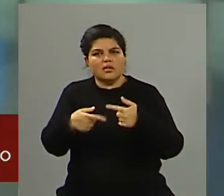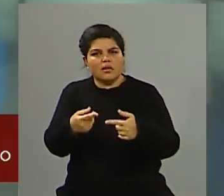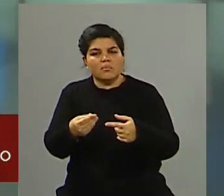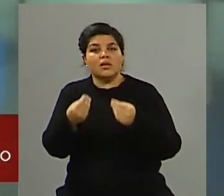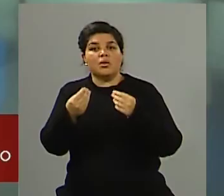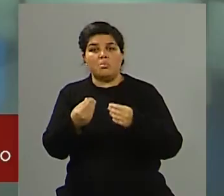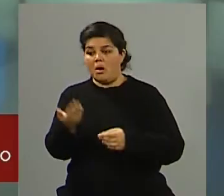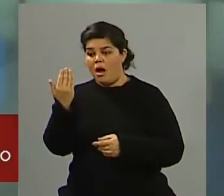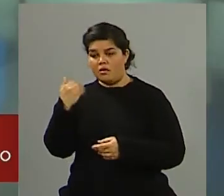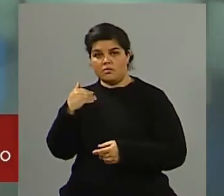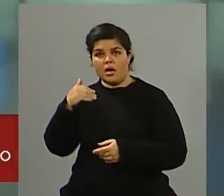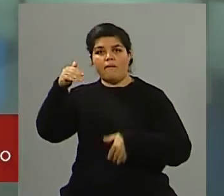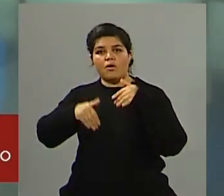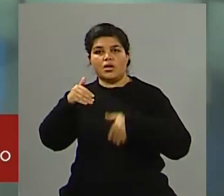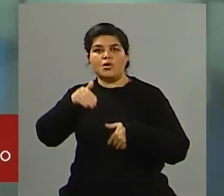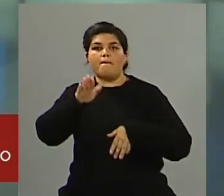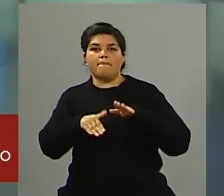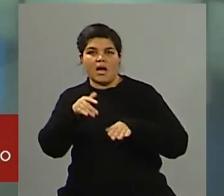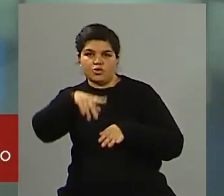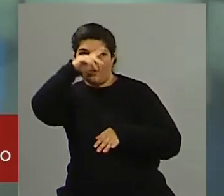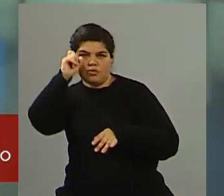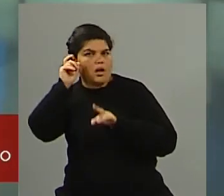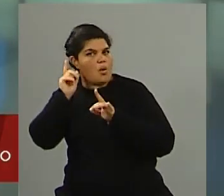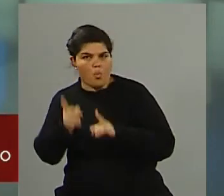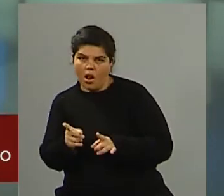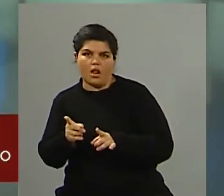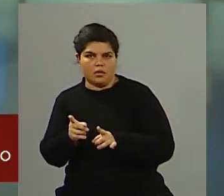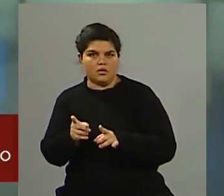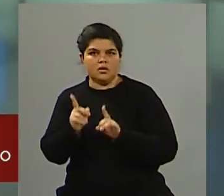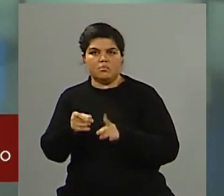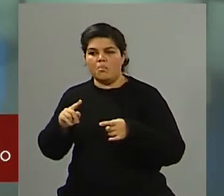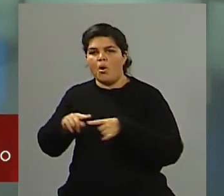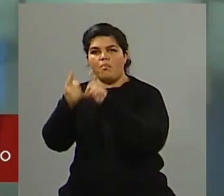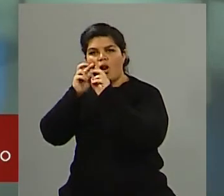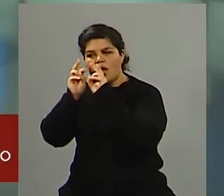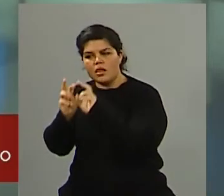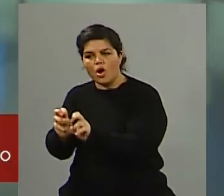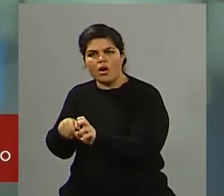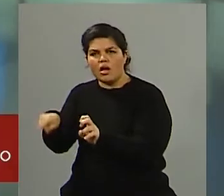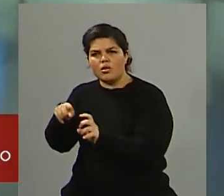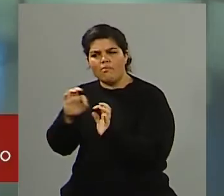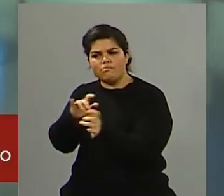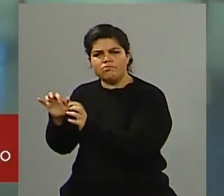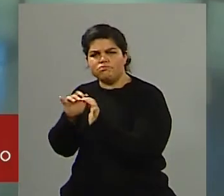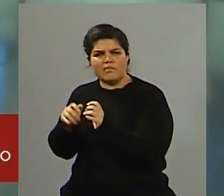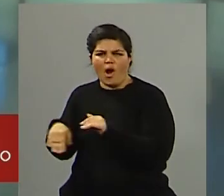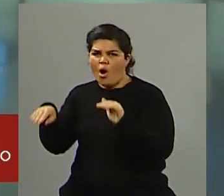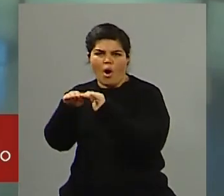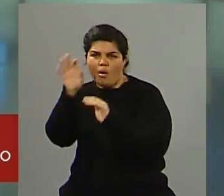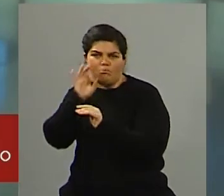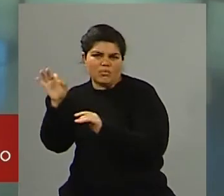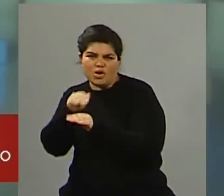pasos que se dieron, ha pasado con las pasos nacionales, incluso los analistas políticos hablan del tema. ¿Cómo está hoy el peronismo en Mendoza y en Las Heras